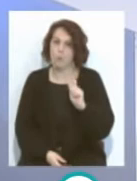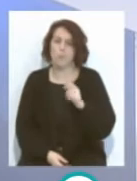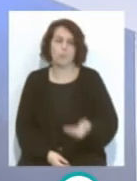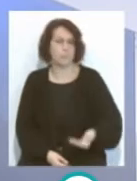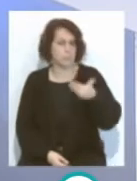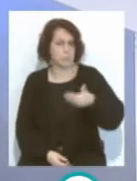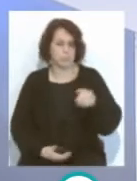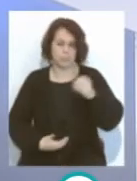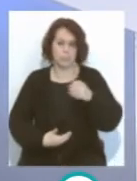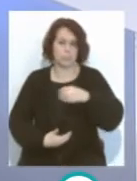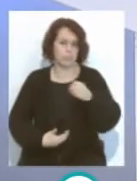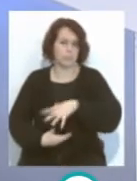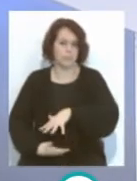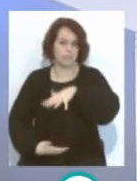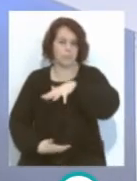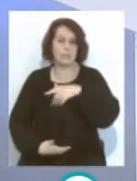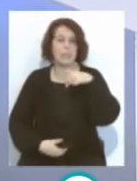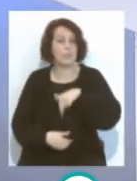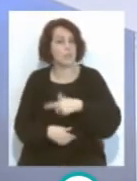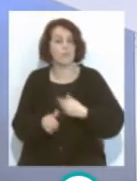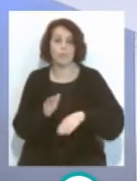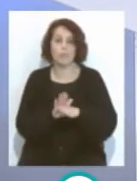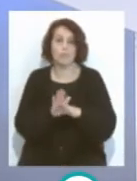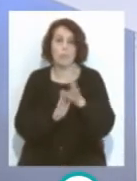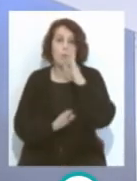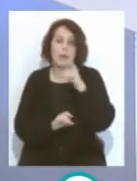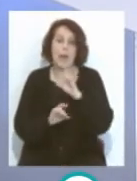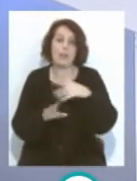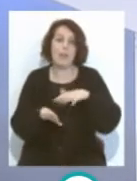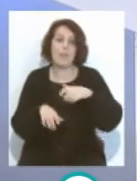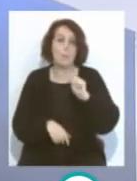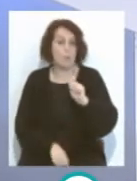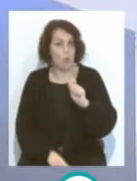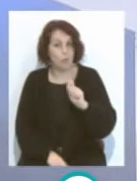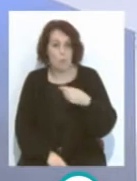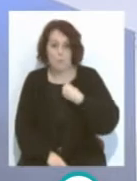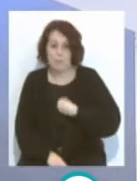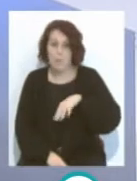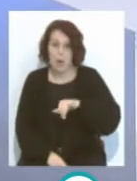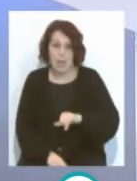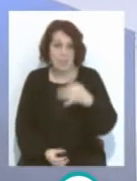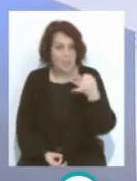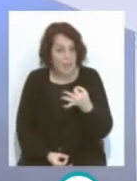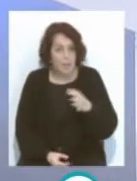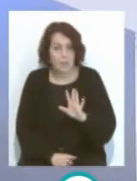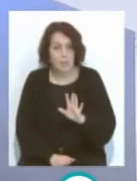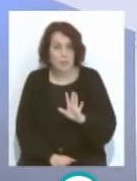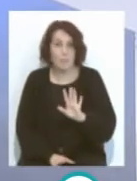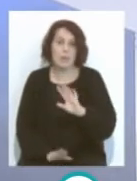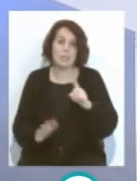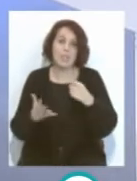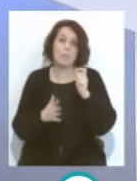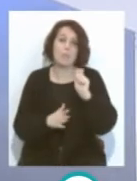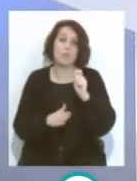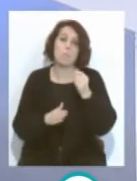importantes y que ha mantenido eso. Porque, claro, el Cádiz tiene los puntos que tendría que tener. Lo que pasa es que tiene seis